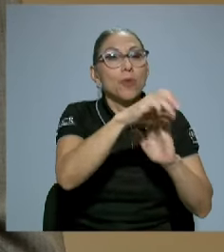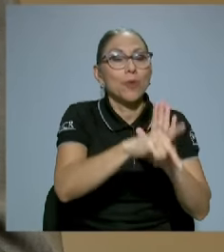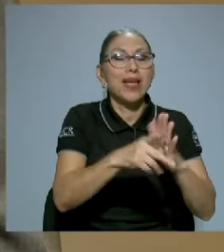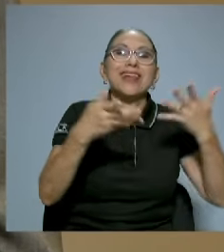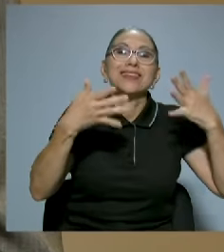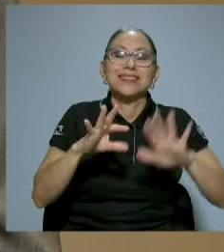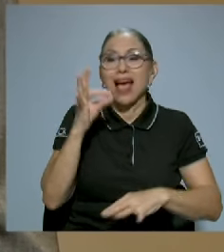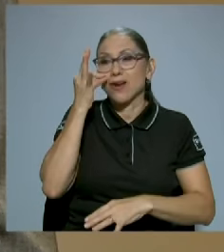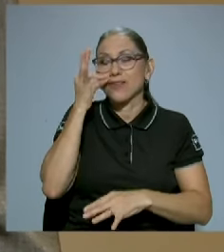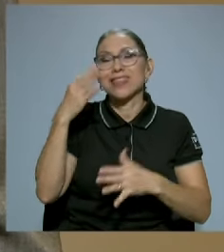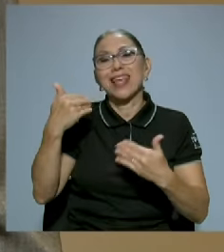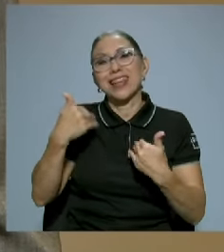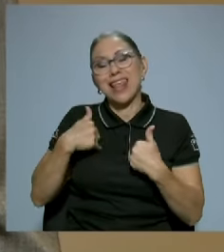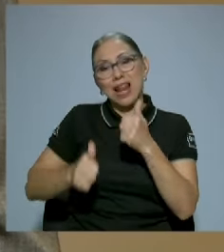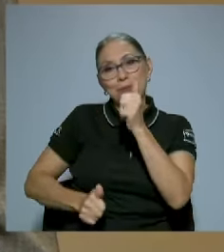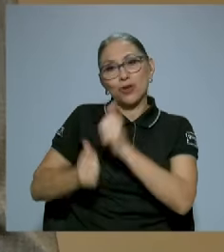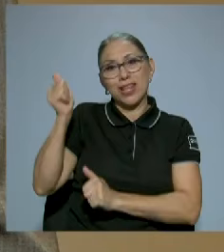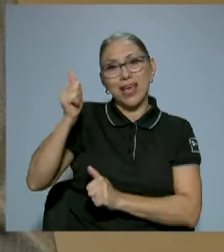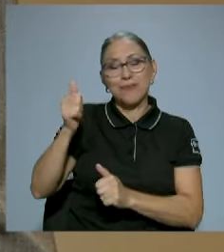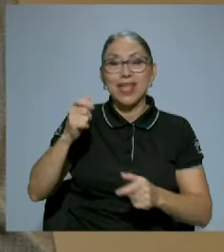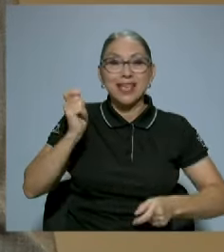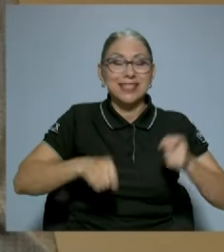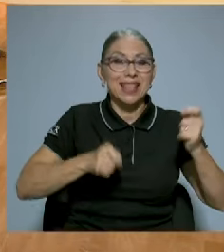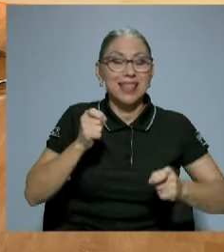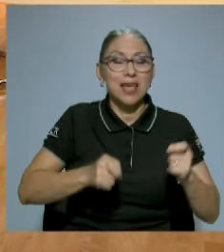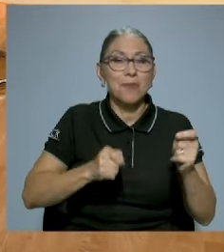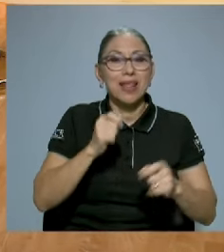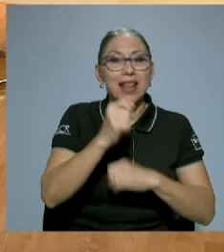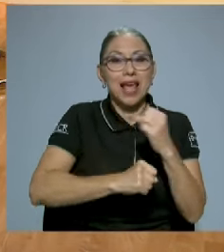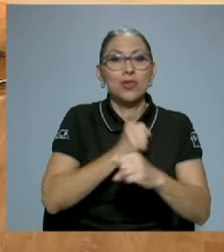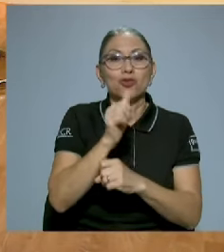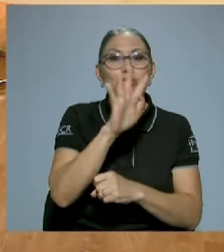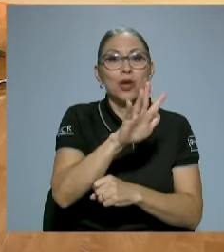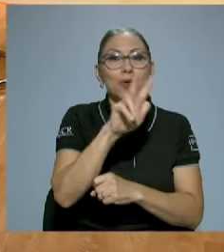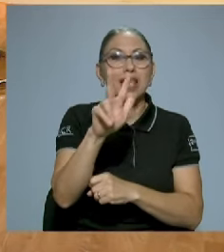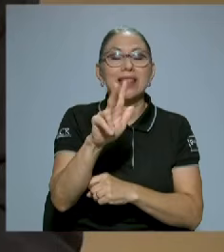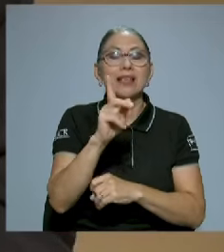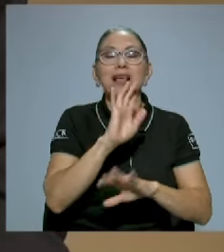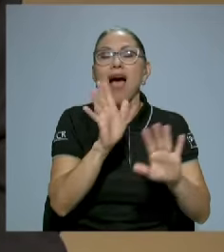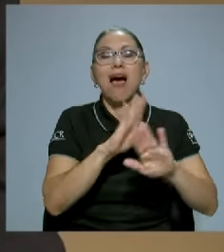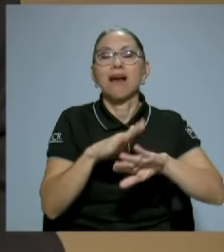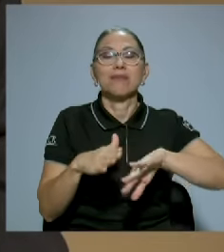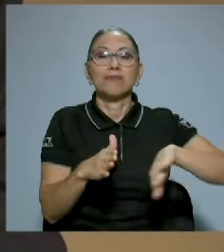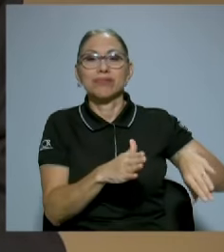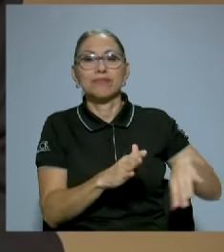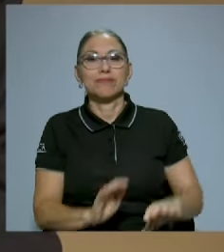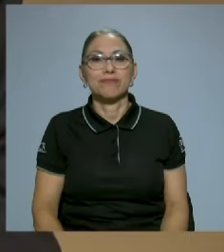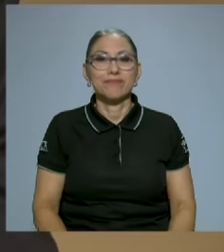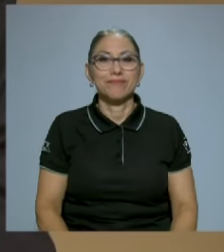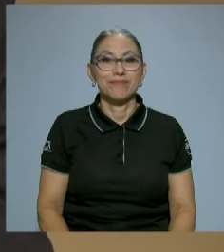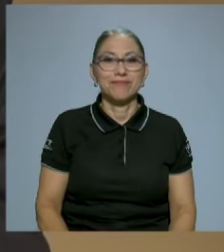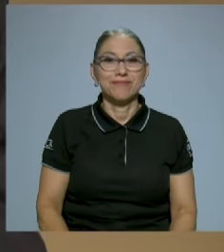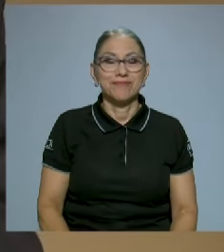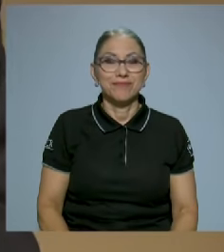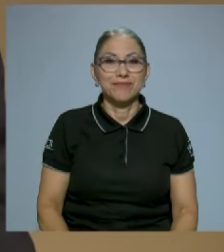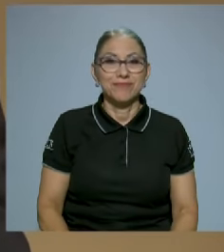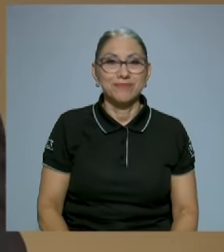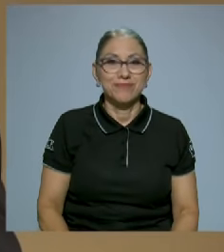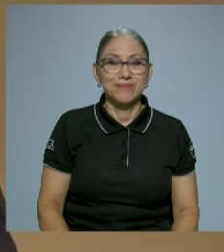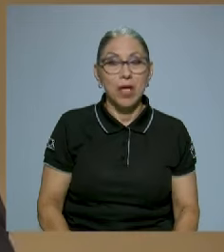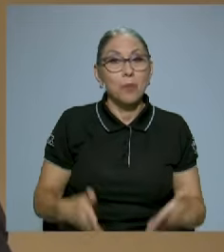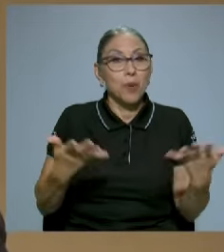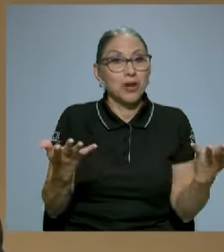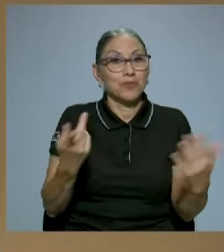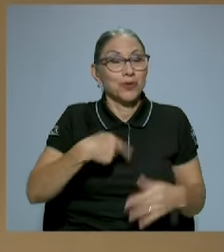Asamblea y en septiembre del 53 fue desechado. No vamos a desechar y